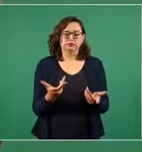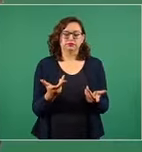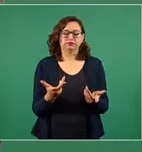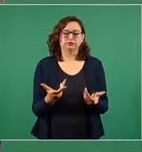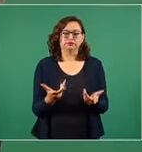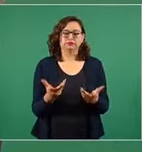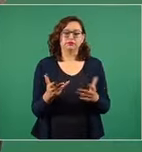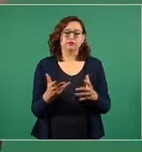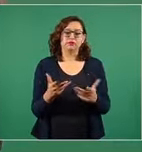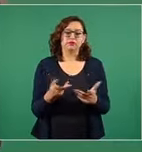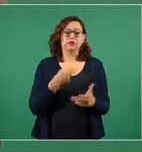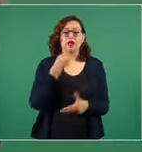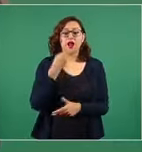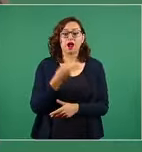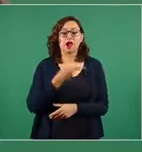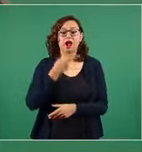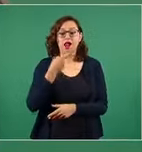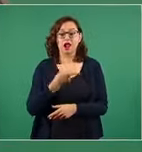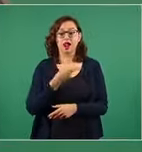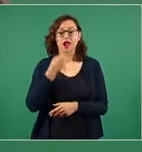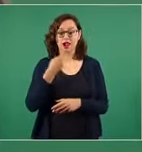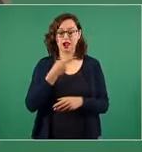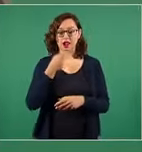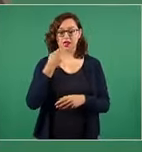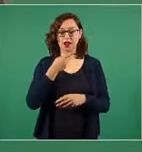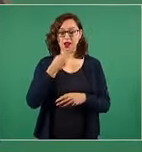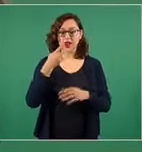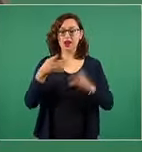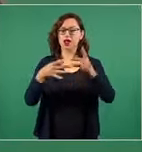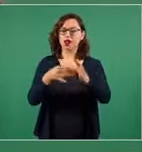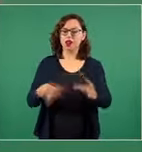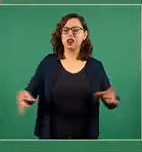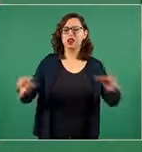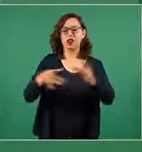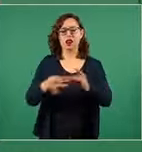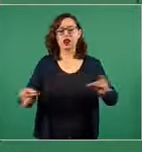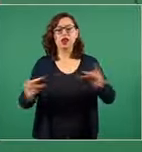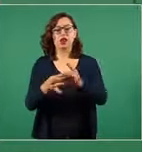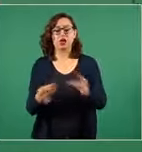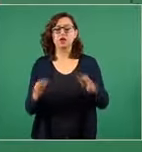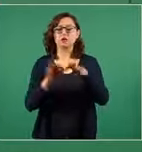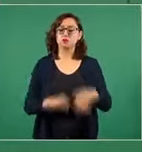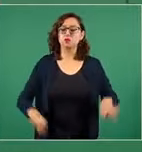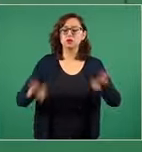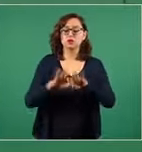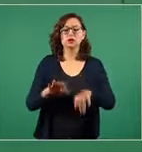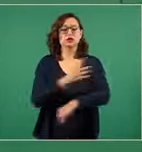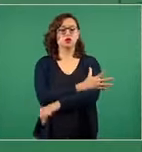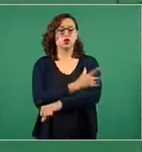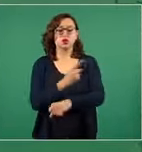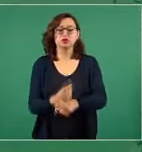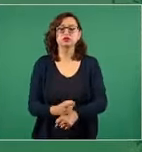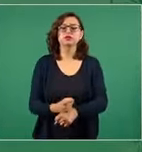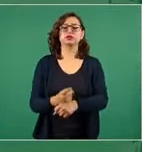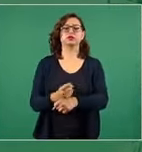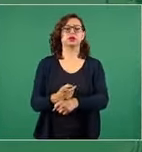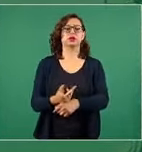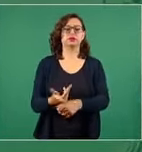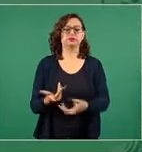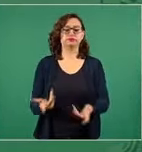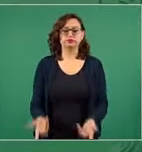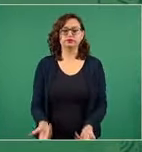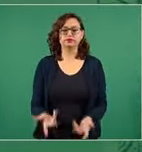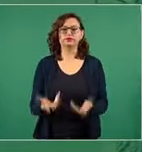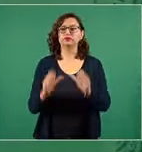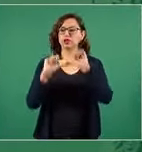de la honestidad, en favor de la transparencia, de la